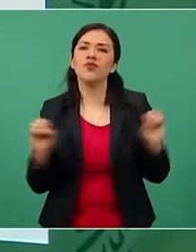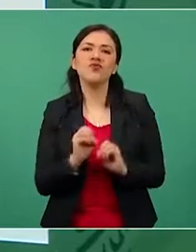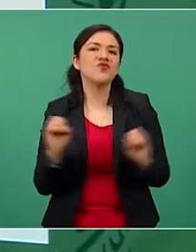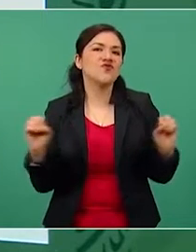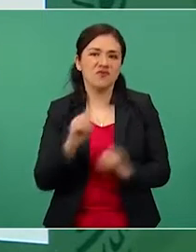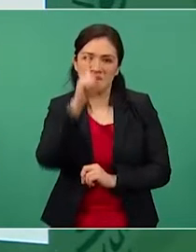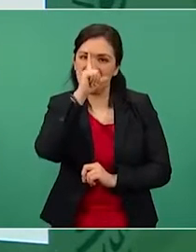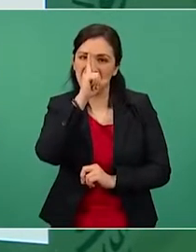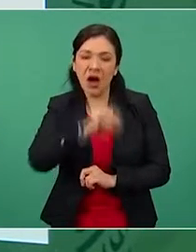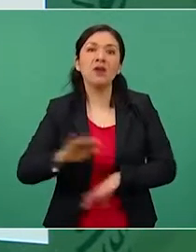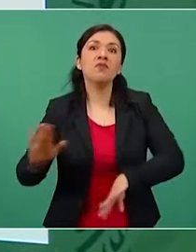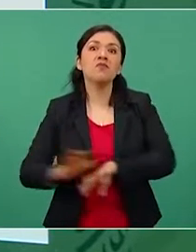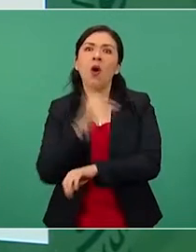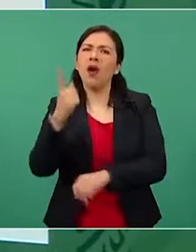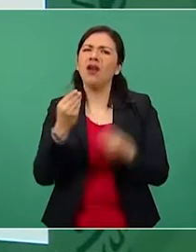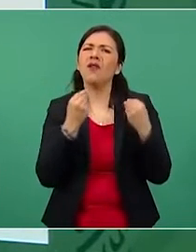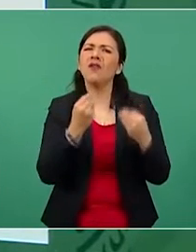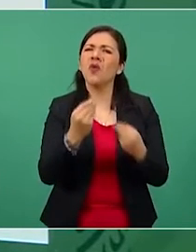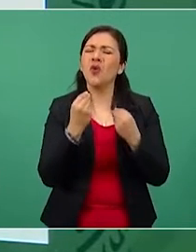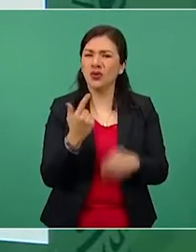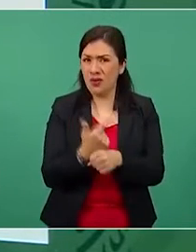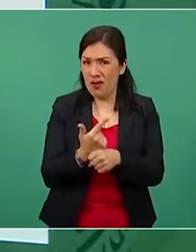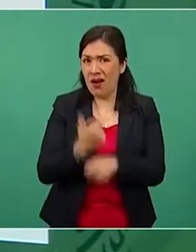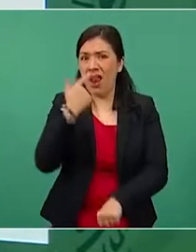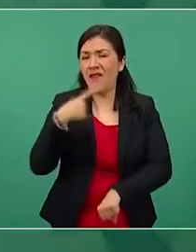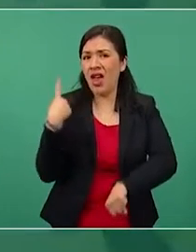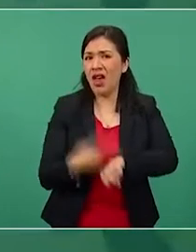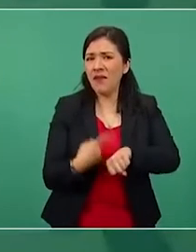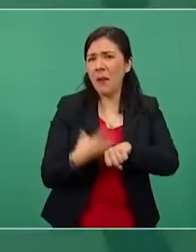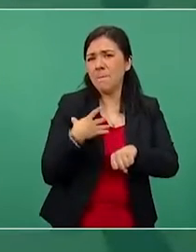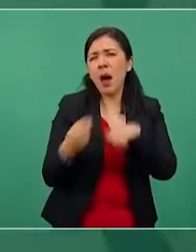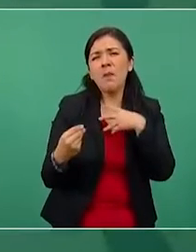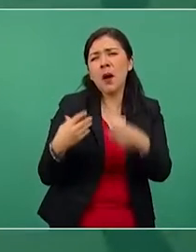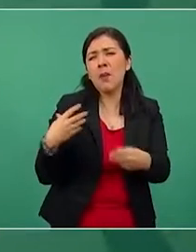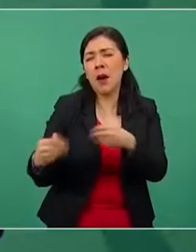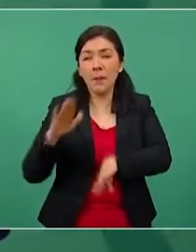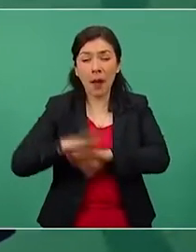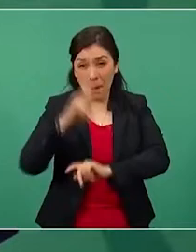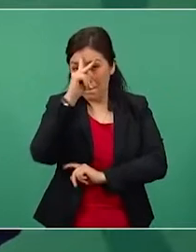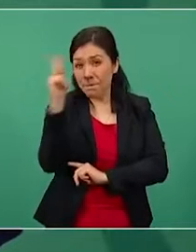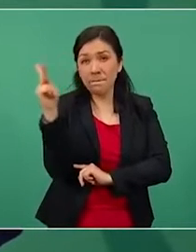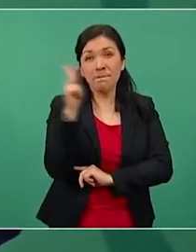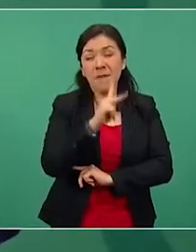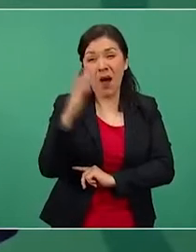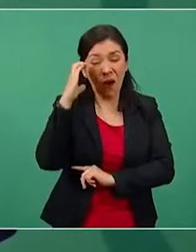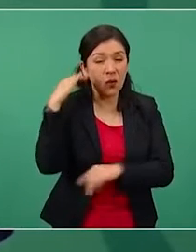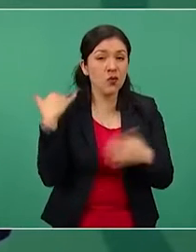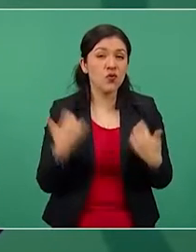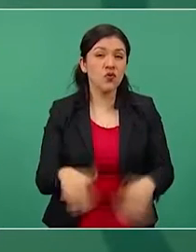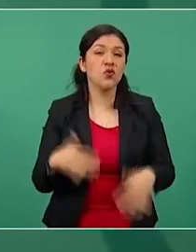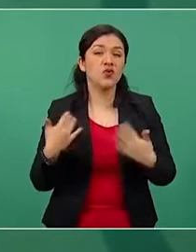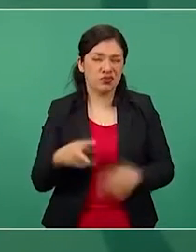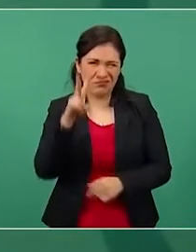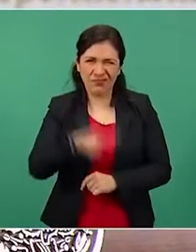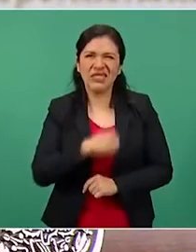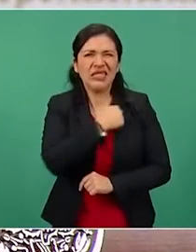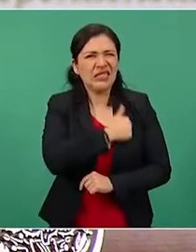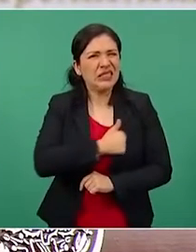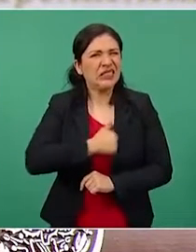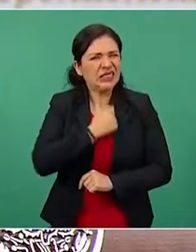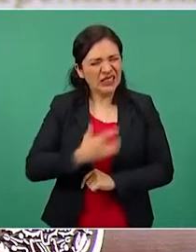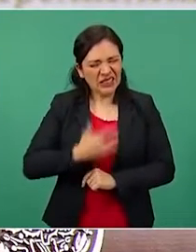porque estaba la situación tremenda, muy lamentable, muy triste.